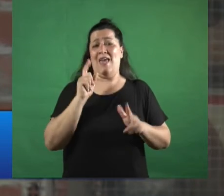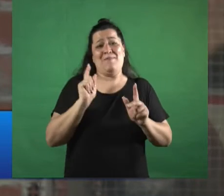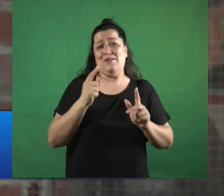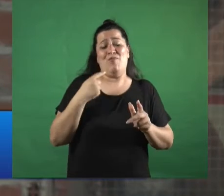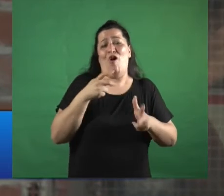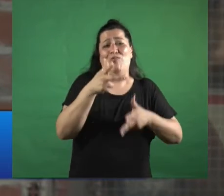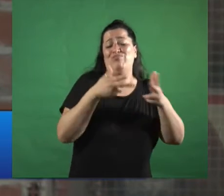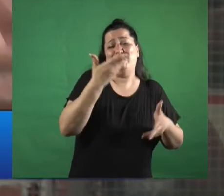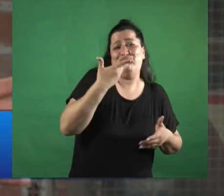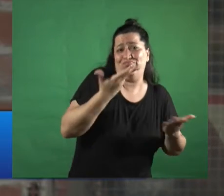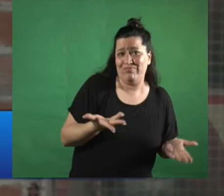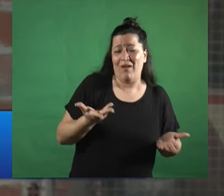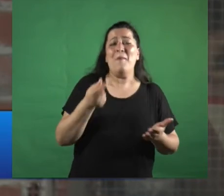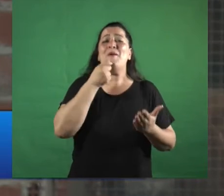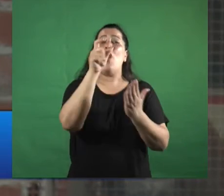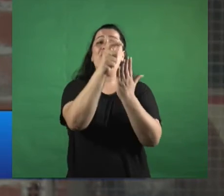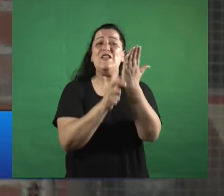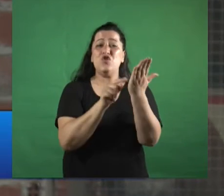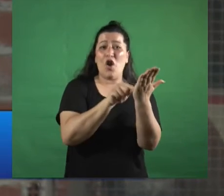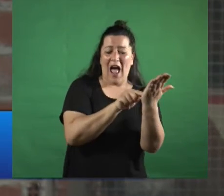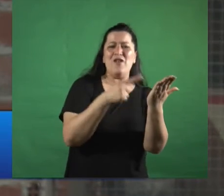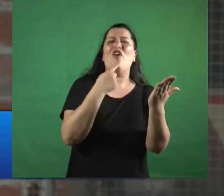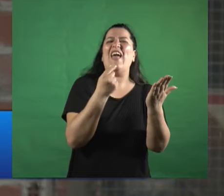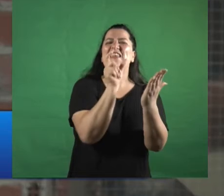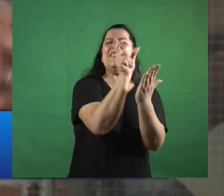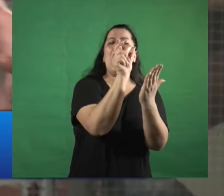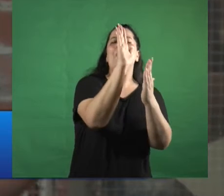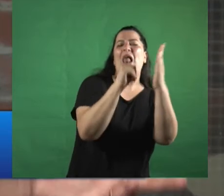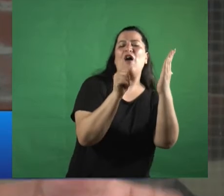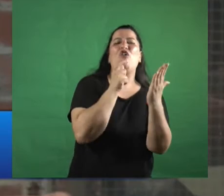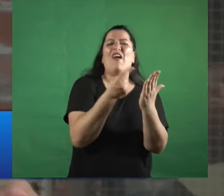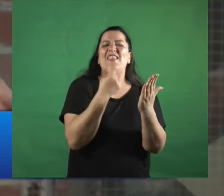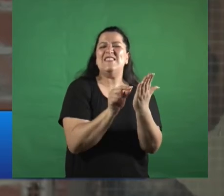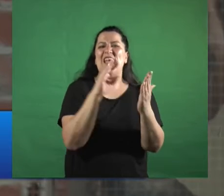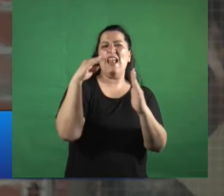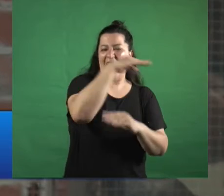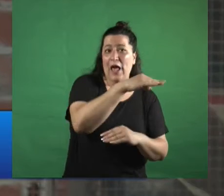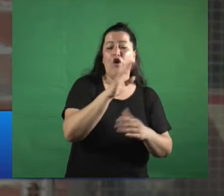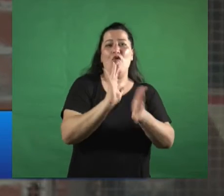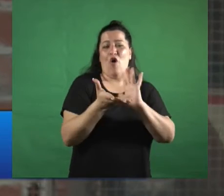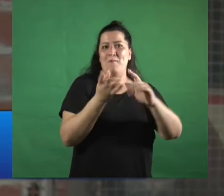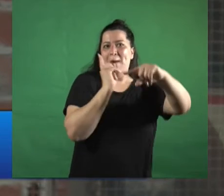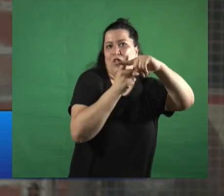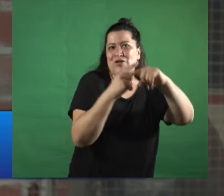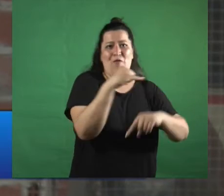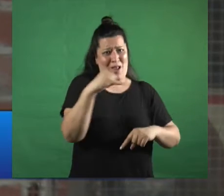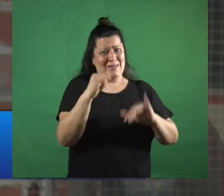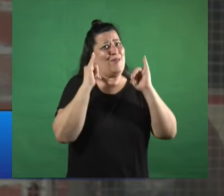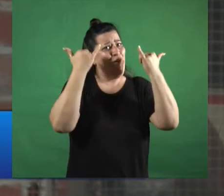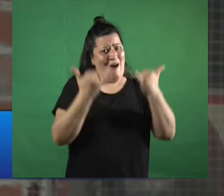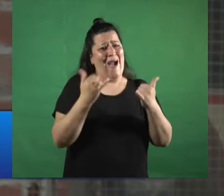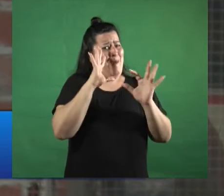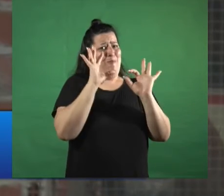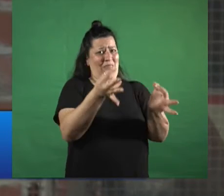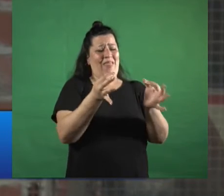Española al diccionario y va a ver lo que dice de blanco y lo que dice de negro y la carga negativa que tiene una la carga positiva que tiene el otro y uno puede encontrar